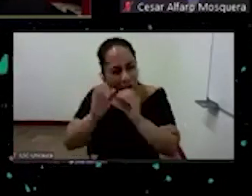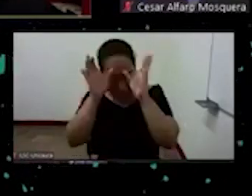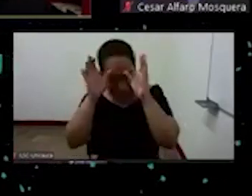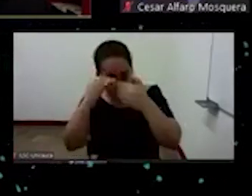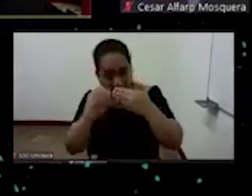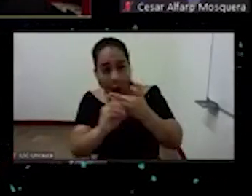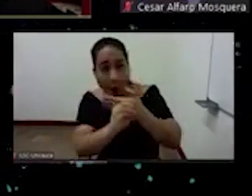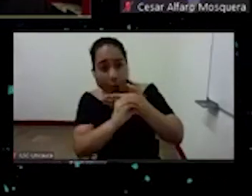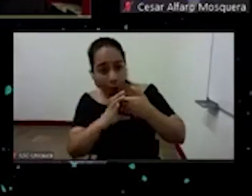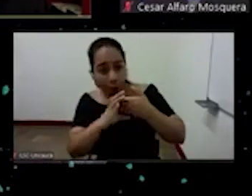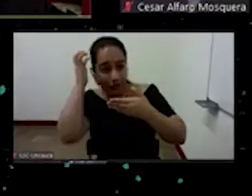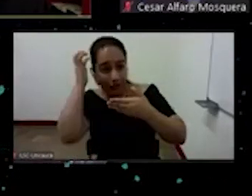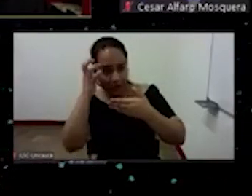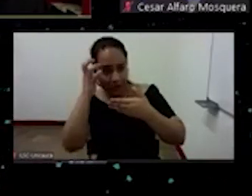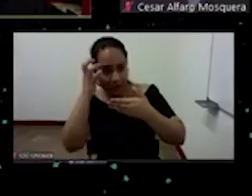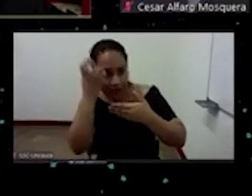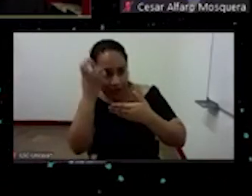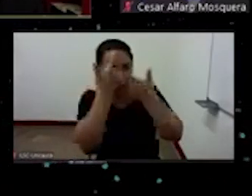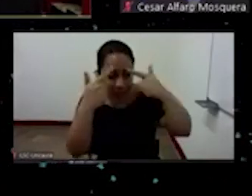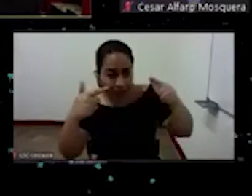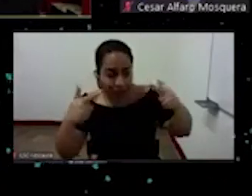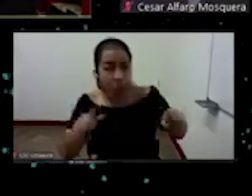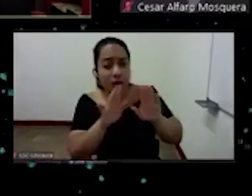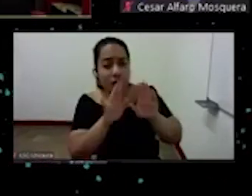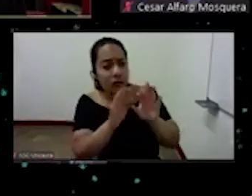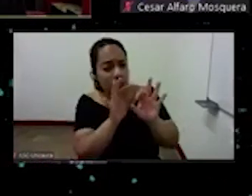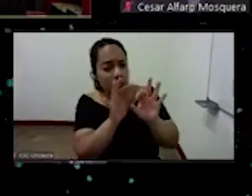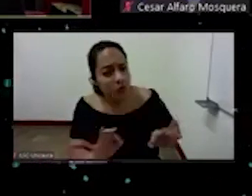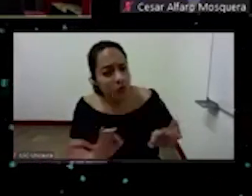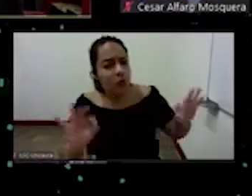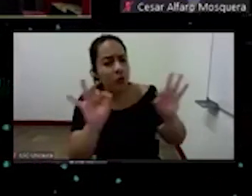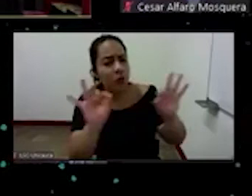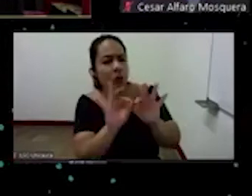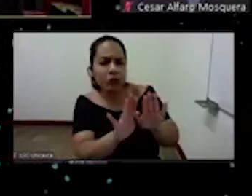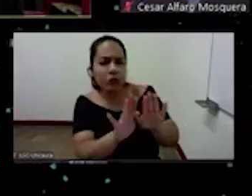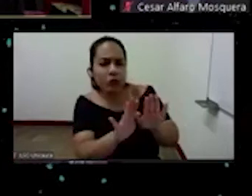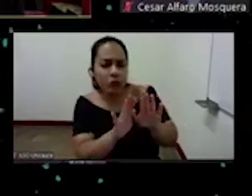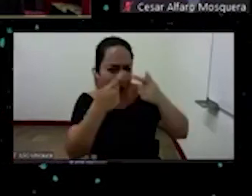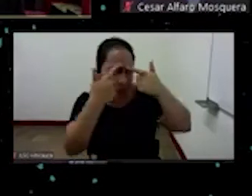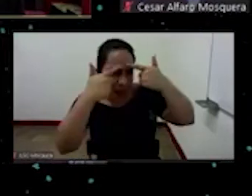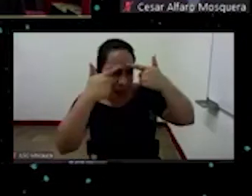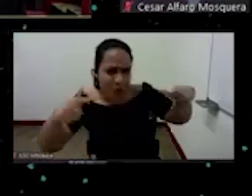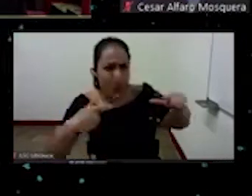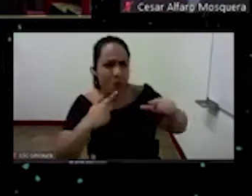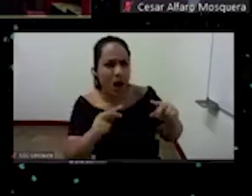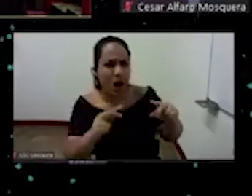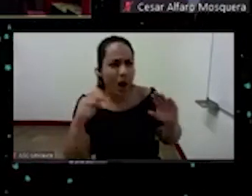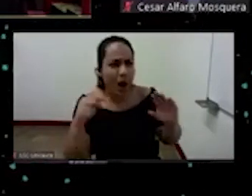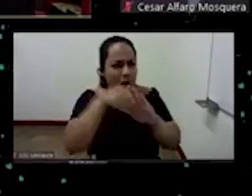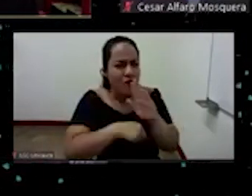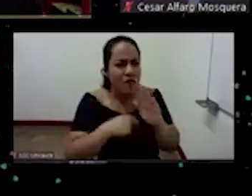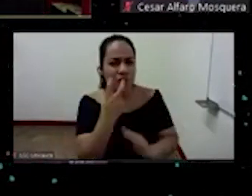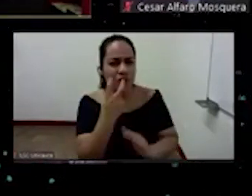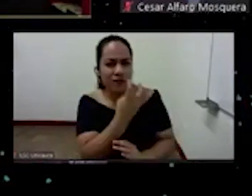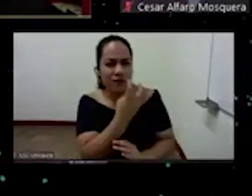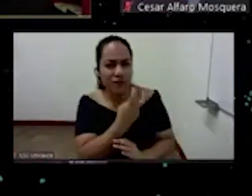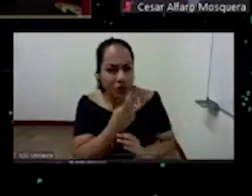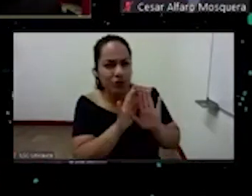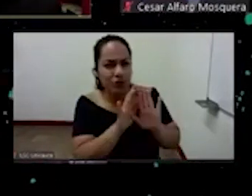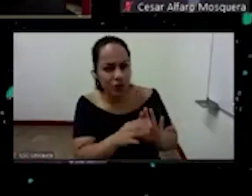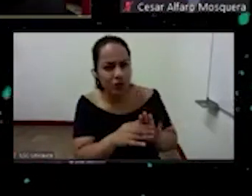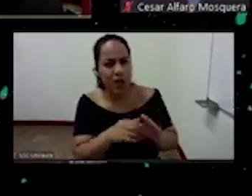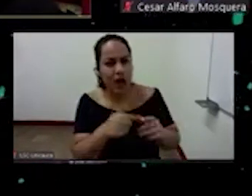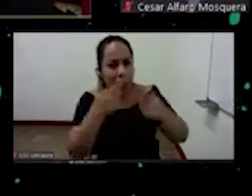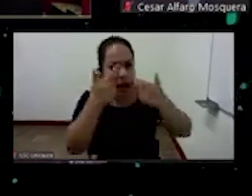lenguaje que es esencialmente un lenguaje fonico un lenguaje de la